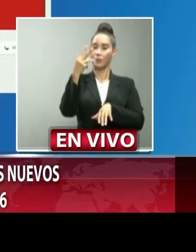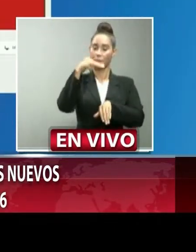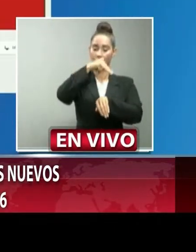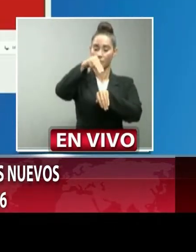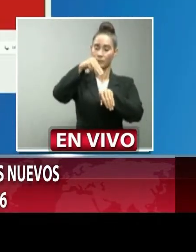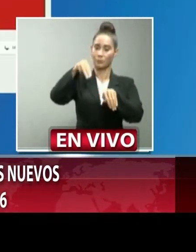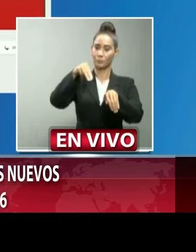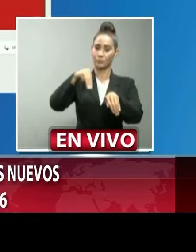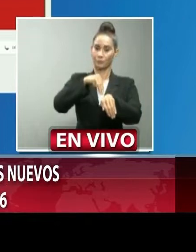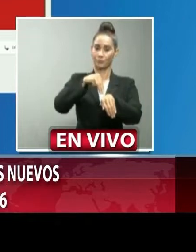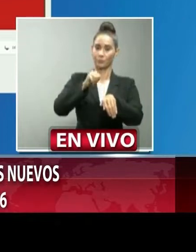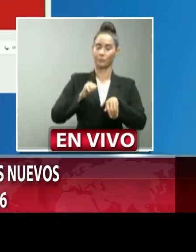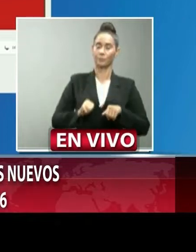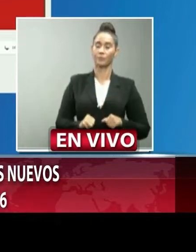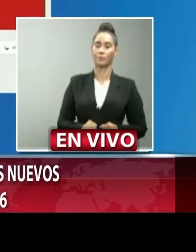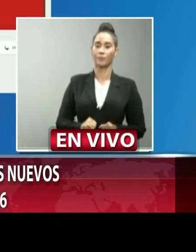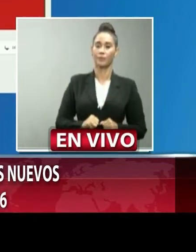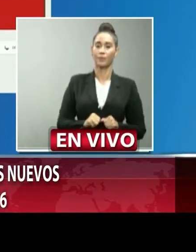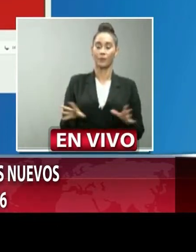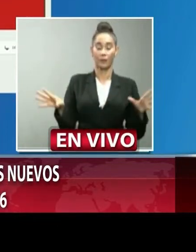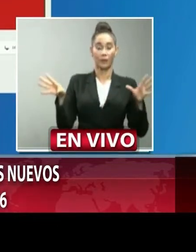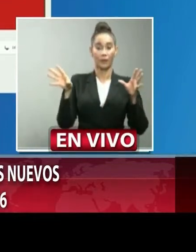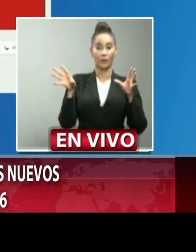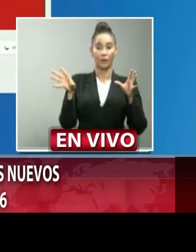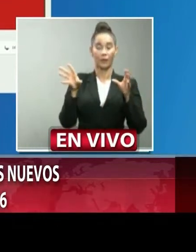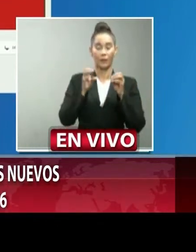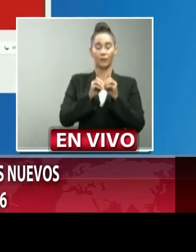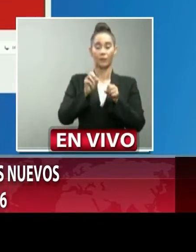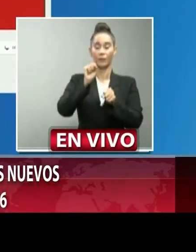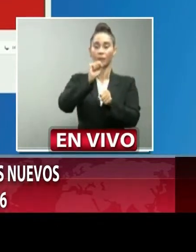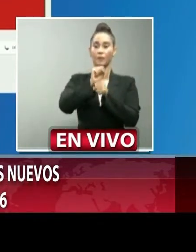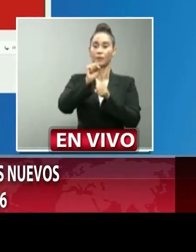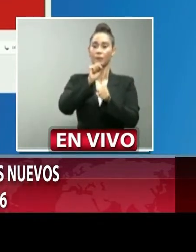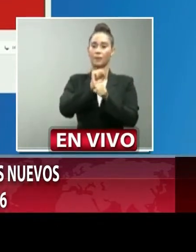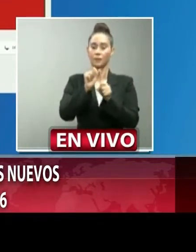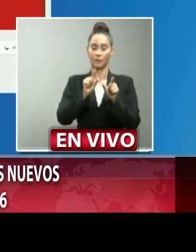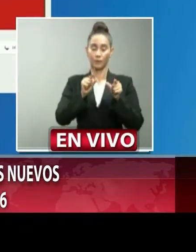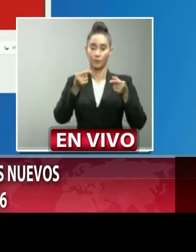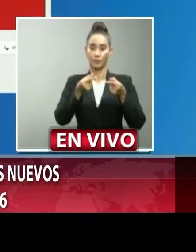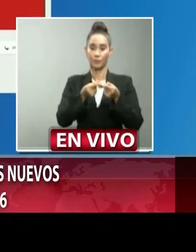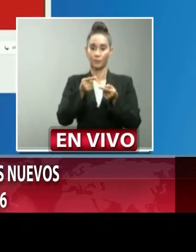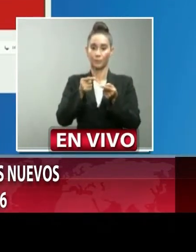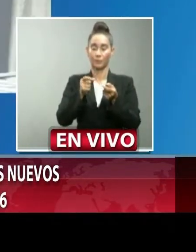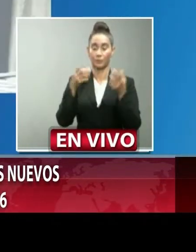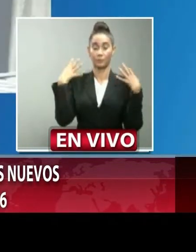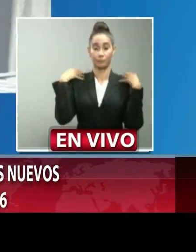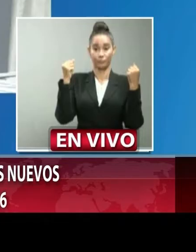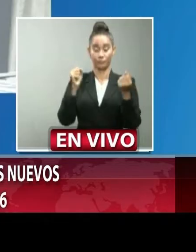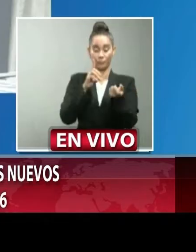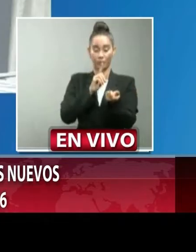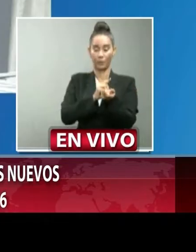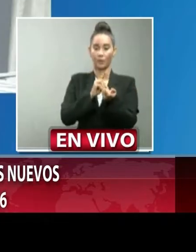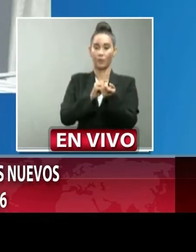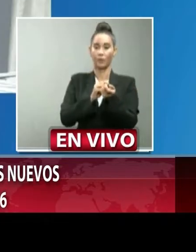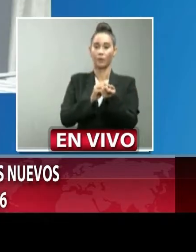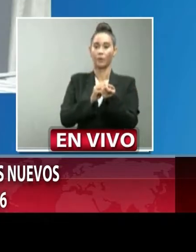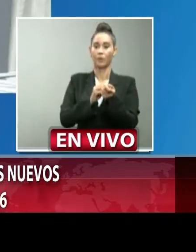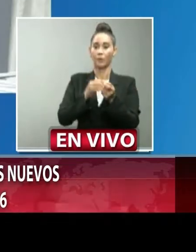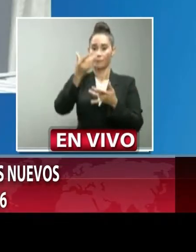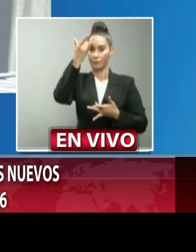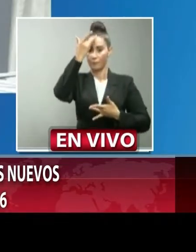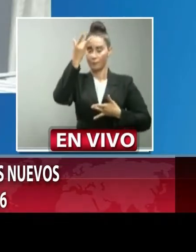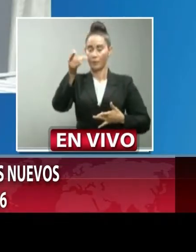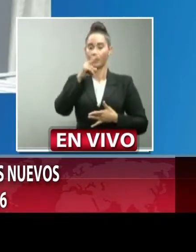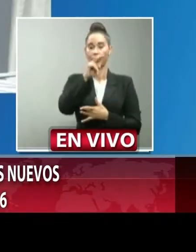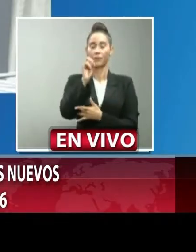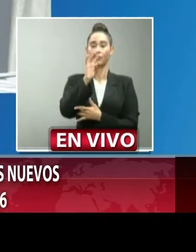el total de trabajadores de la salud afectados 243 de